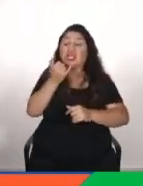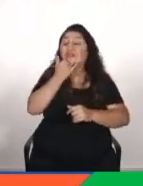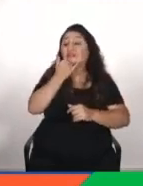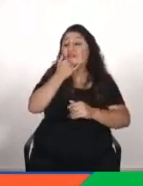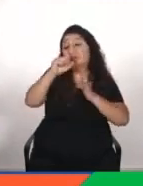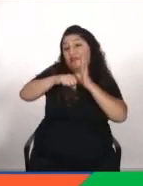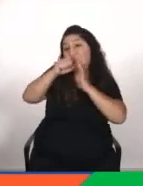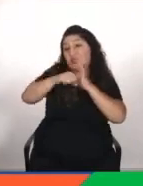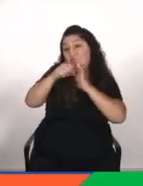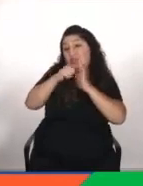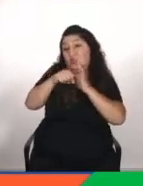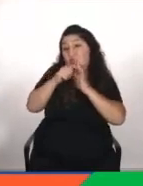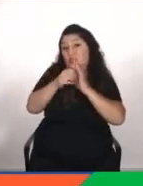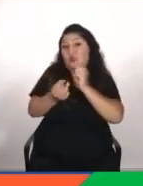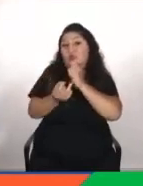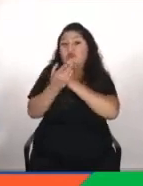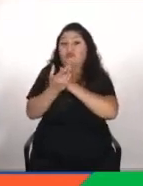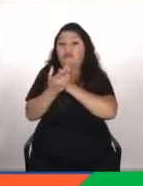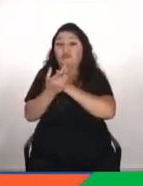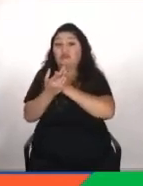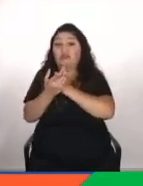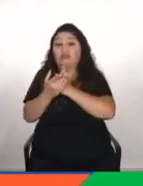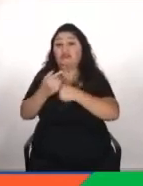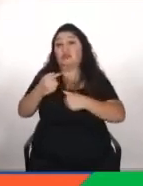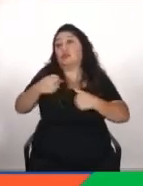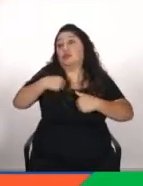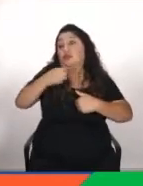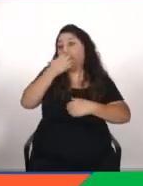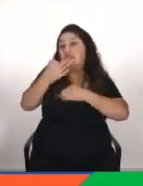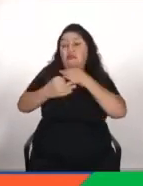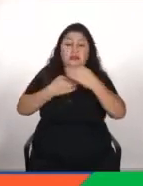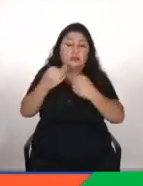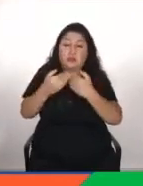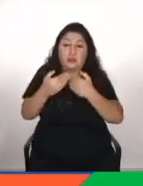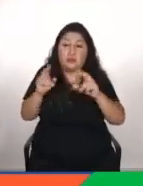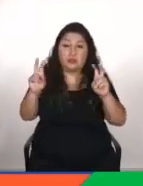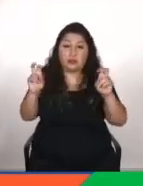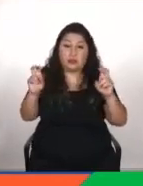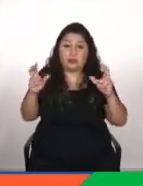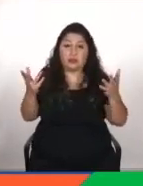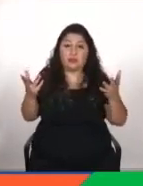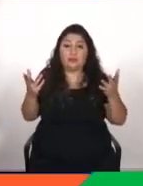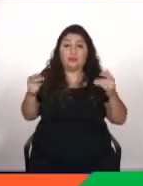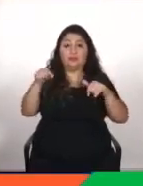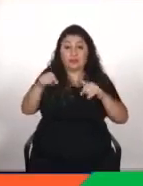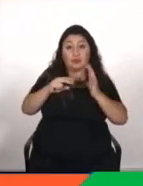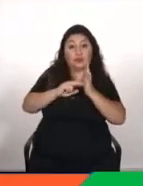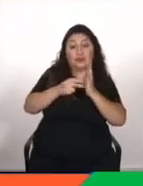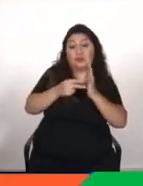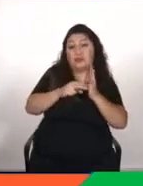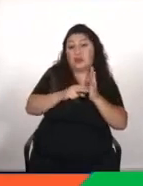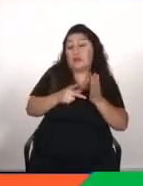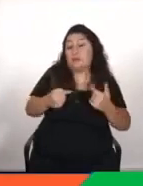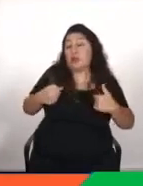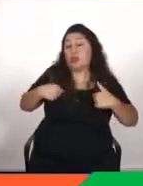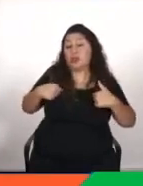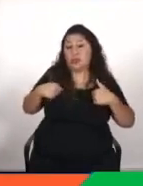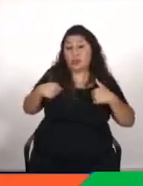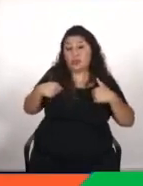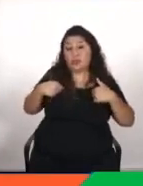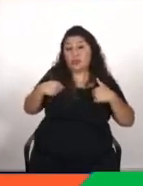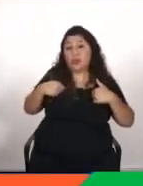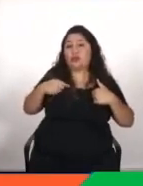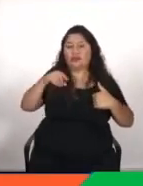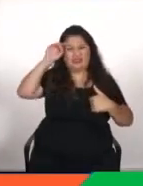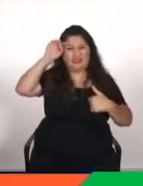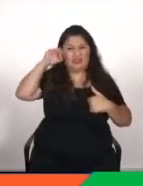y generarme un avatar virtual de yo diciendo cualquier burrada eso es problemático a mí me va a afectar menos porque yo sé que esta tecnología